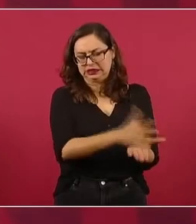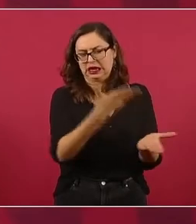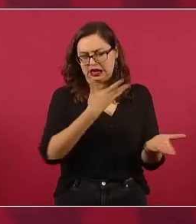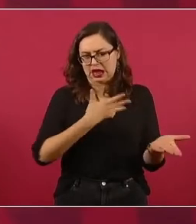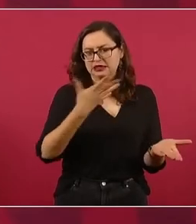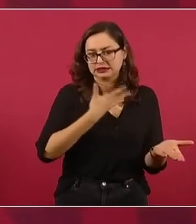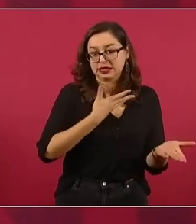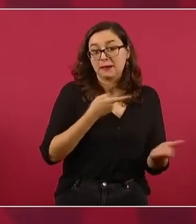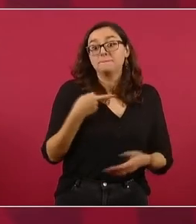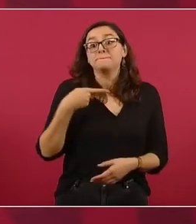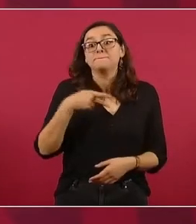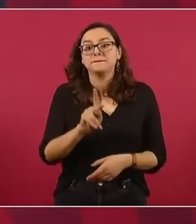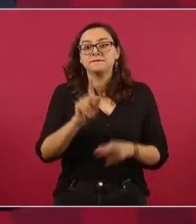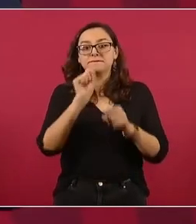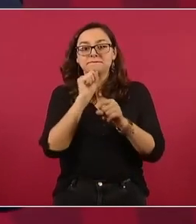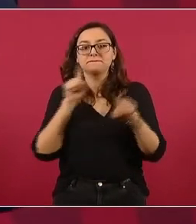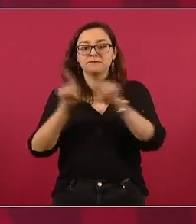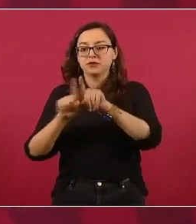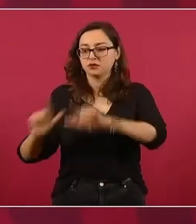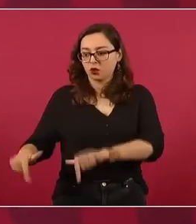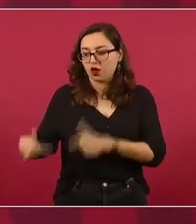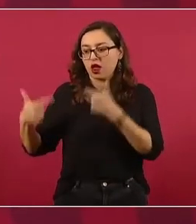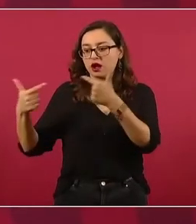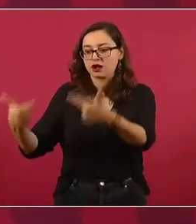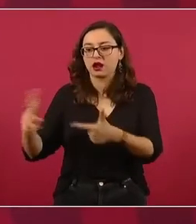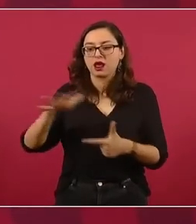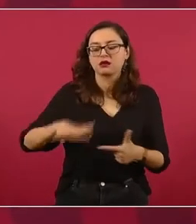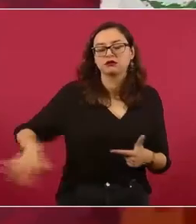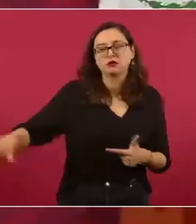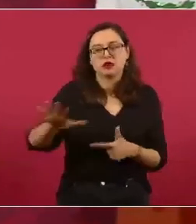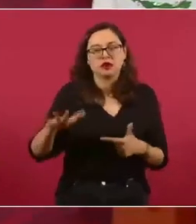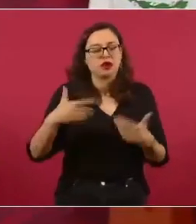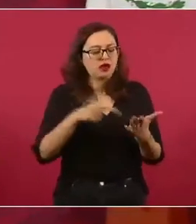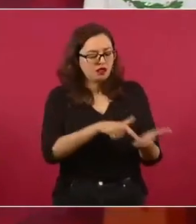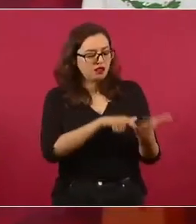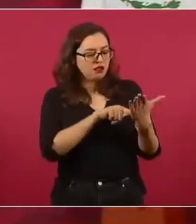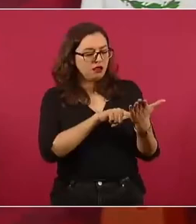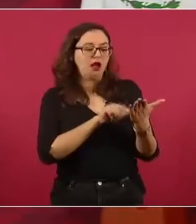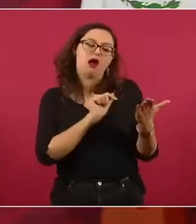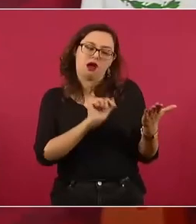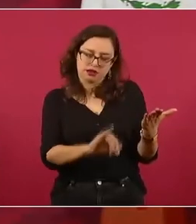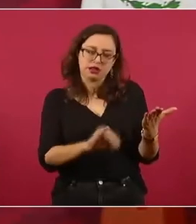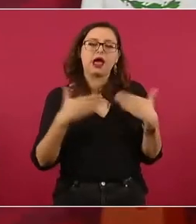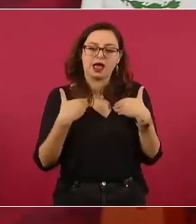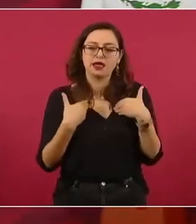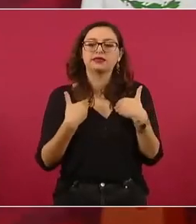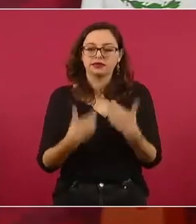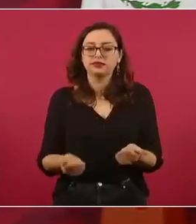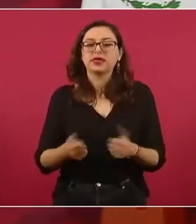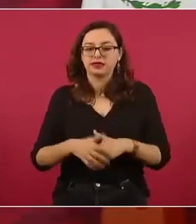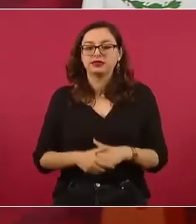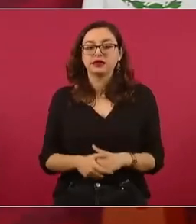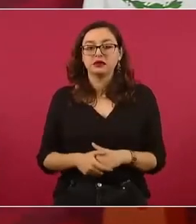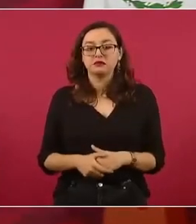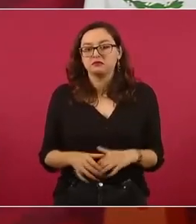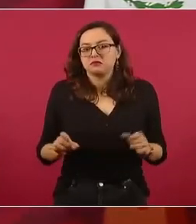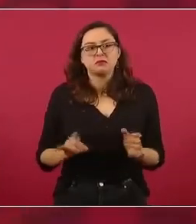Una gente joven no va a aceptar una caguamanta,